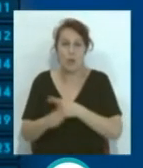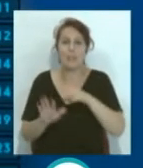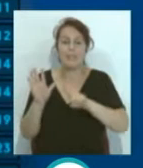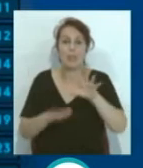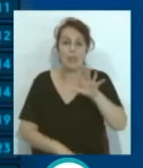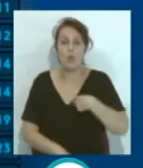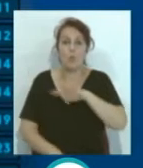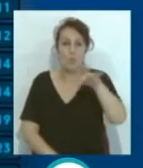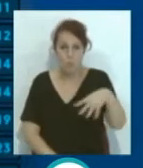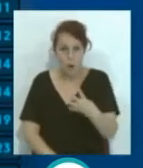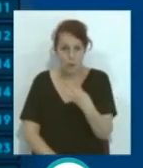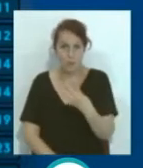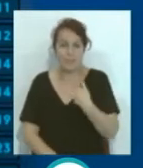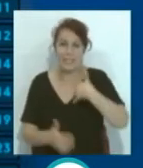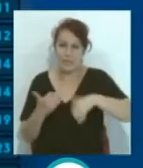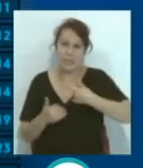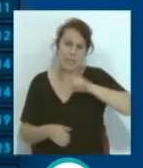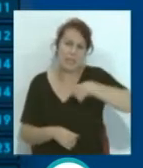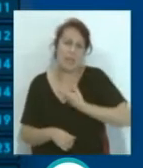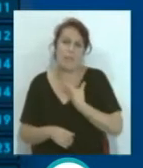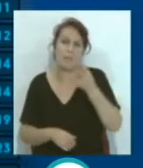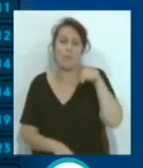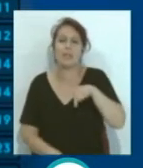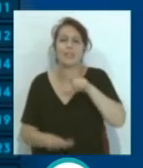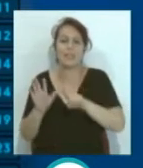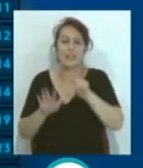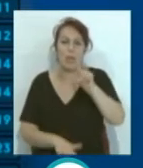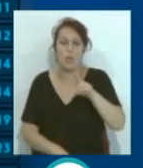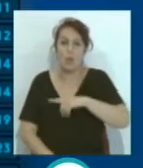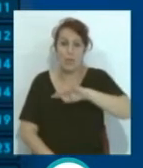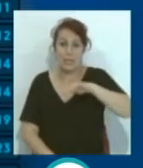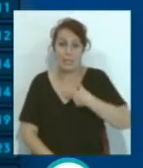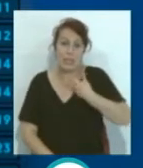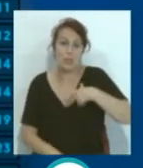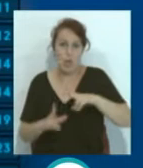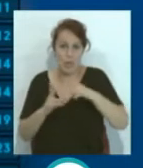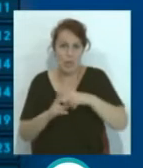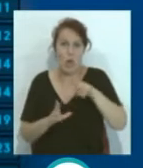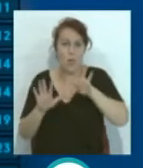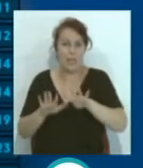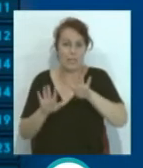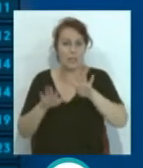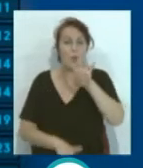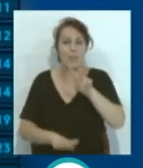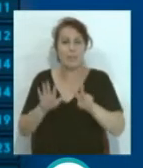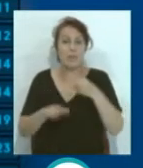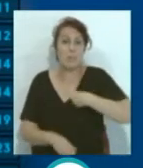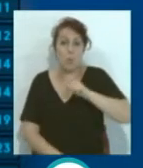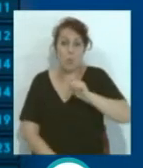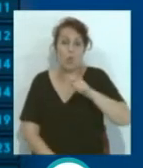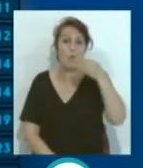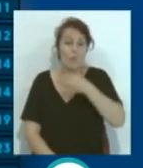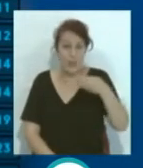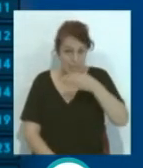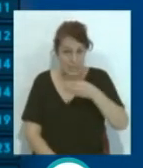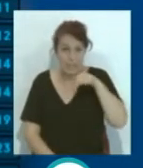65... ...cuarto el Sevilla... ...también en puestos de Champions con 61... ...quinta es Larga Sociedad con 47... ...los mismos puntos que tiene... ...el Betis